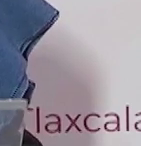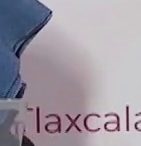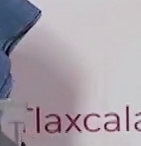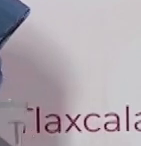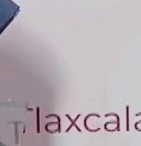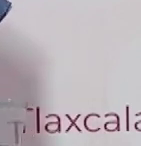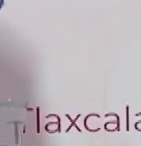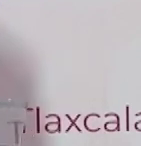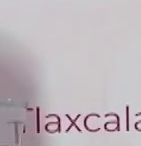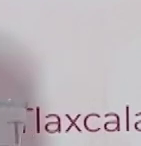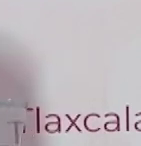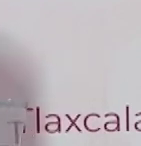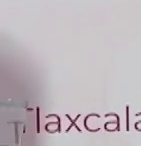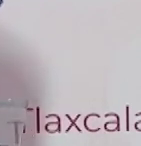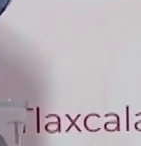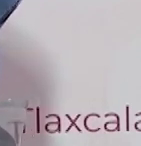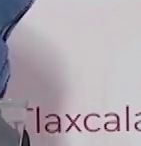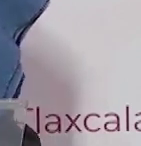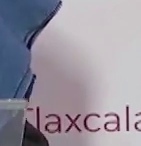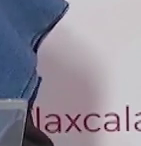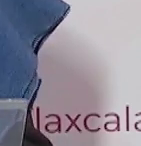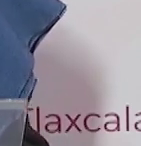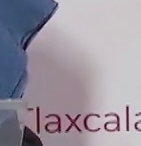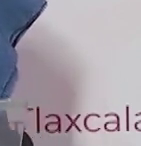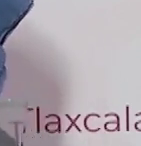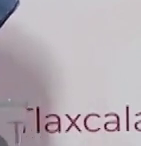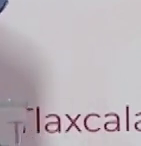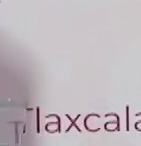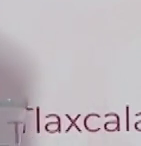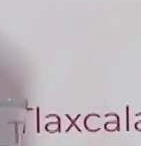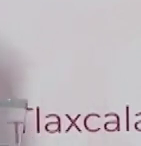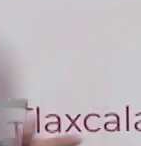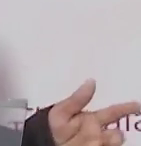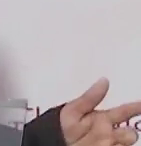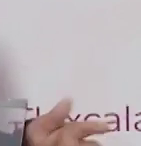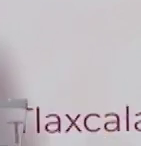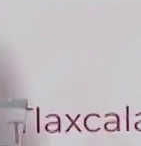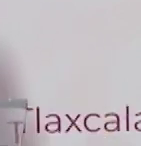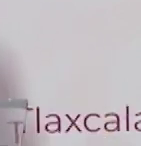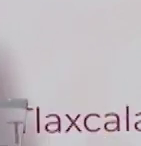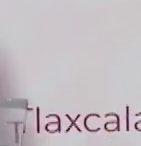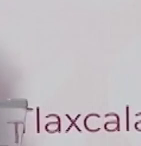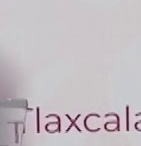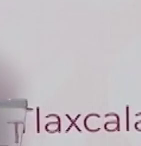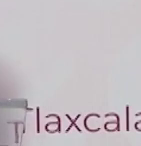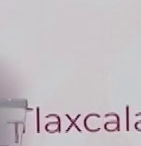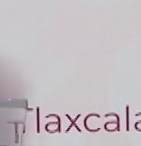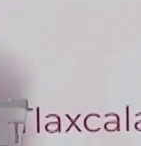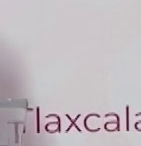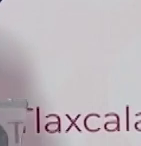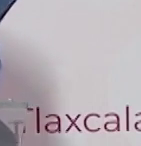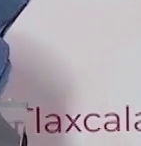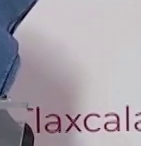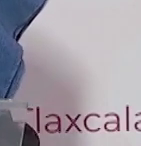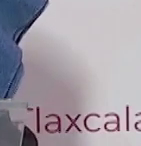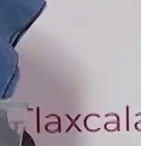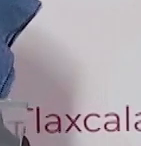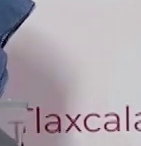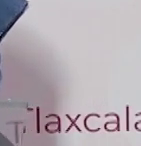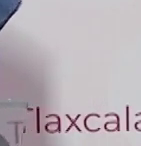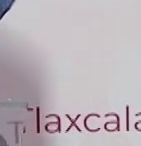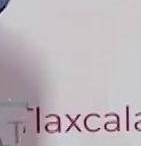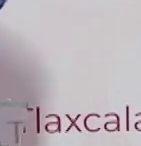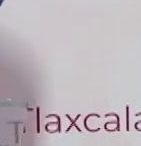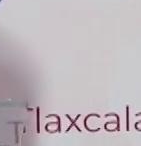la licenciada Lorena Cuellar Cisneros, nuestra gobernadora, ha superado en este corto tiempo a dos administraciones